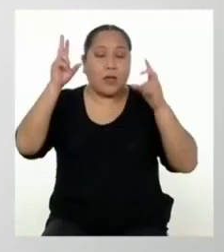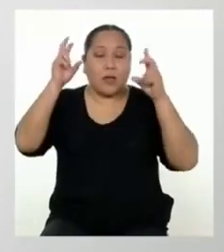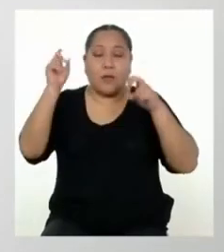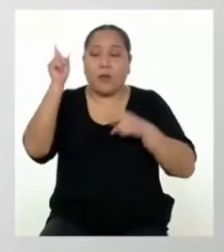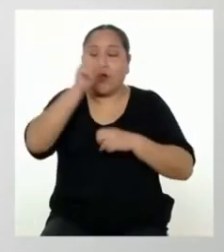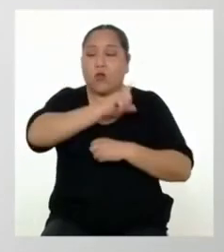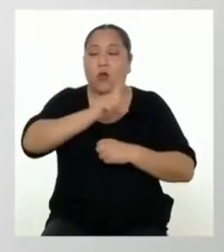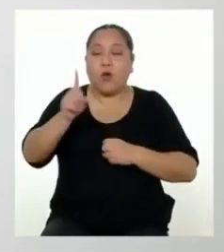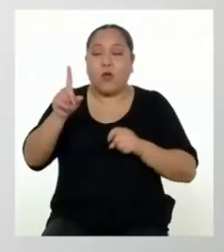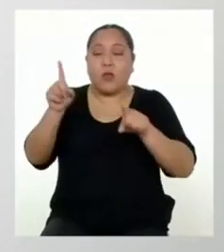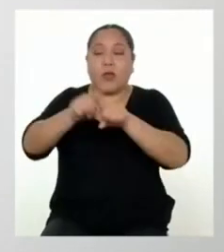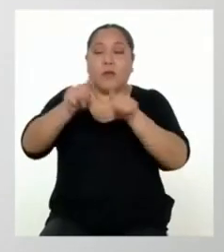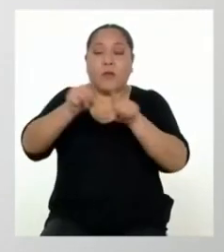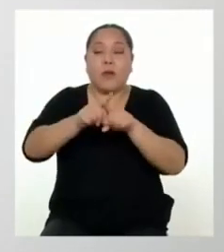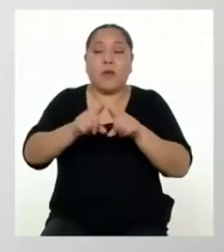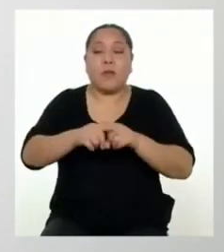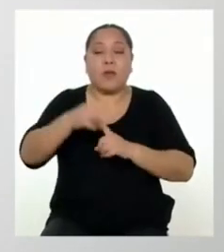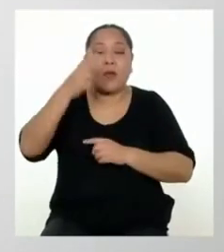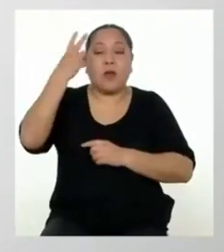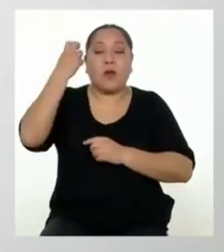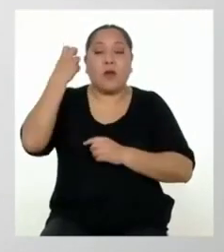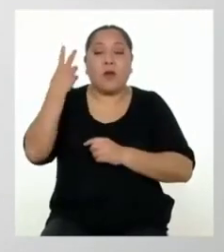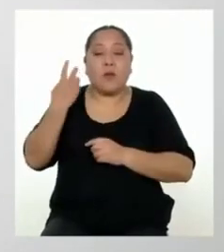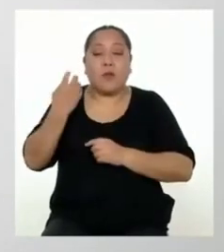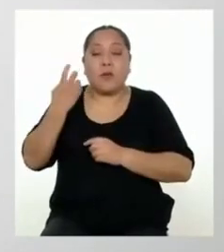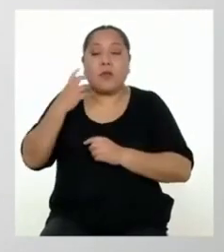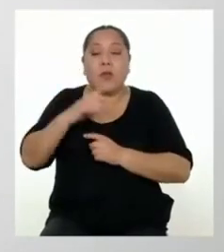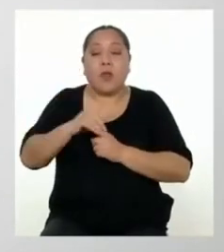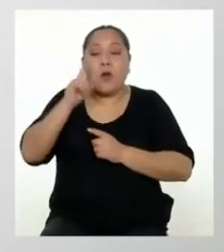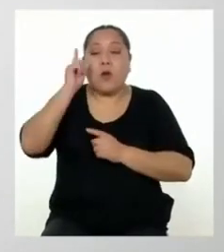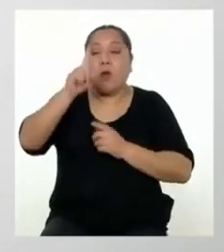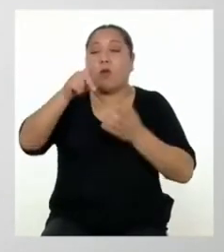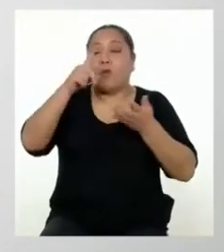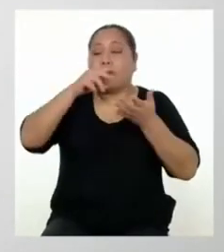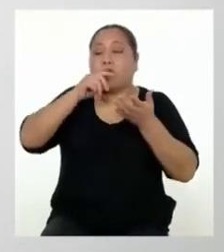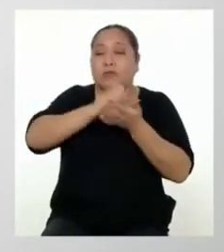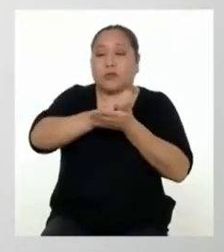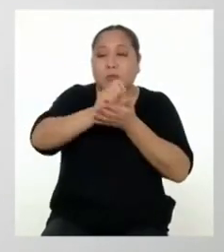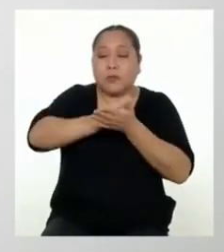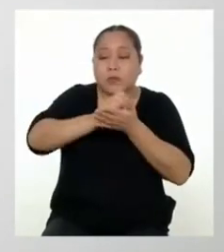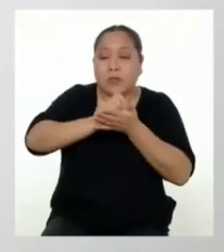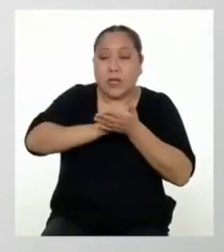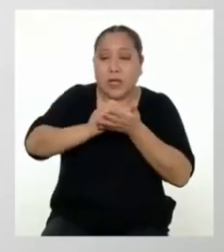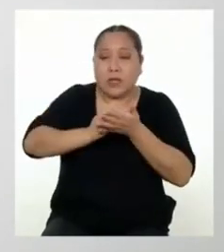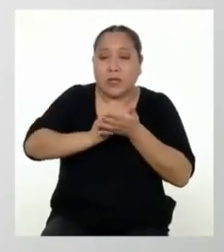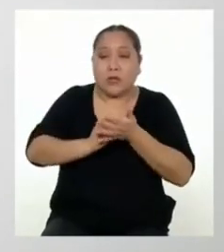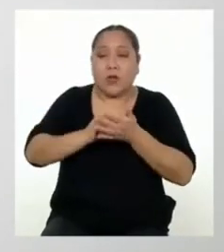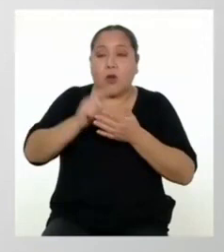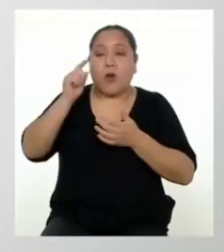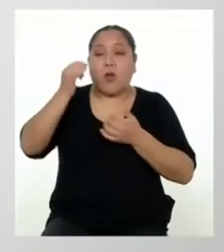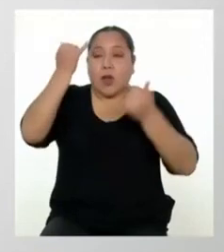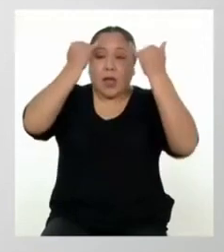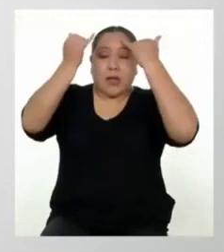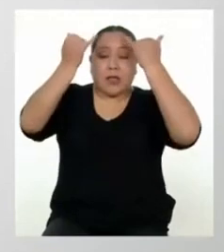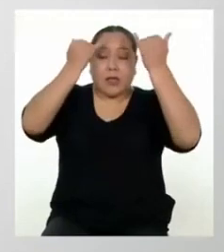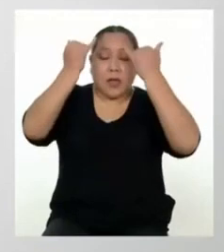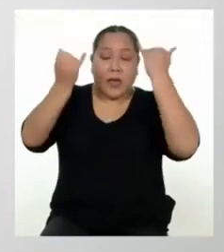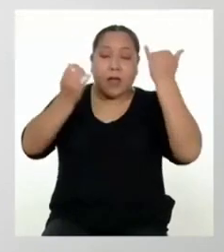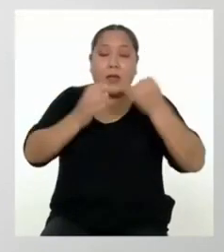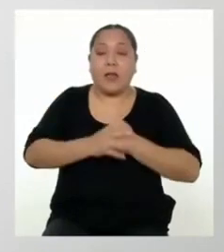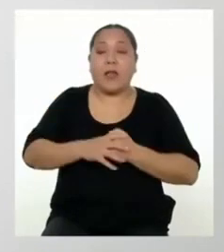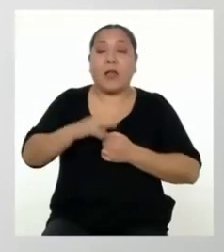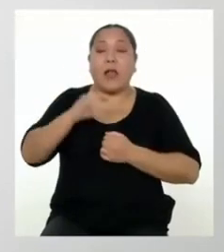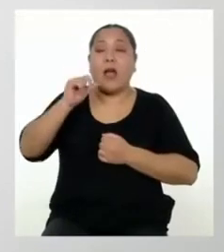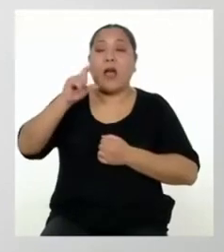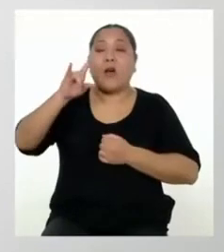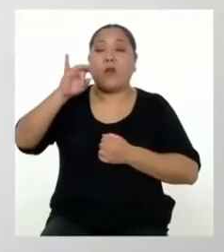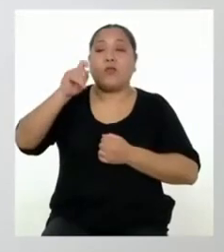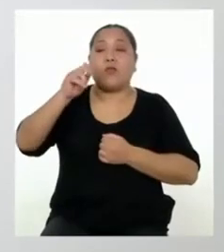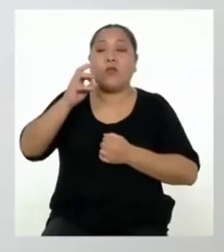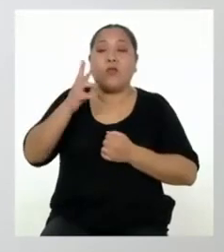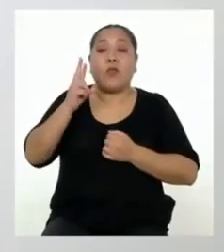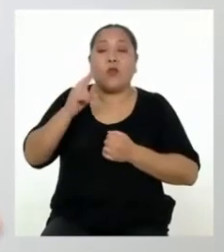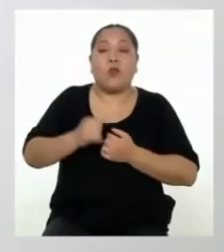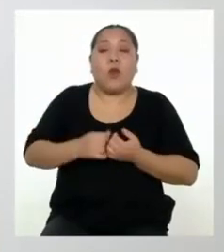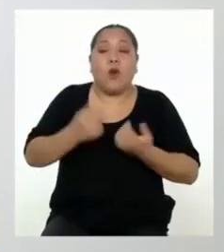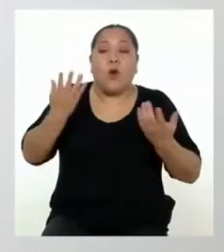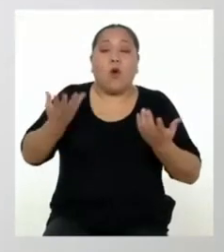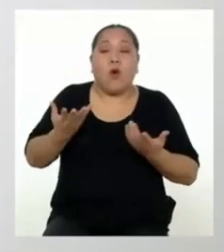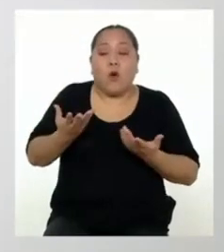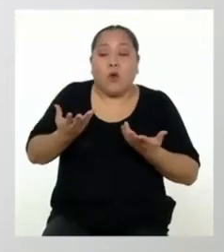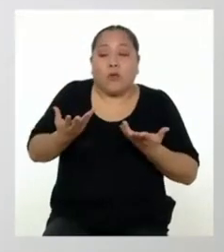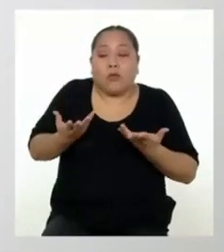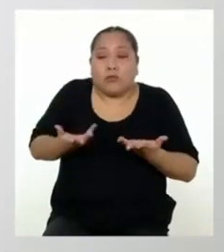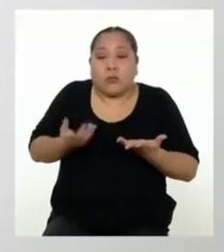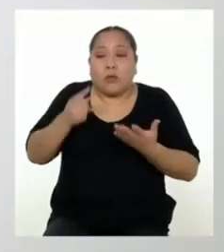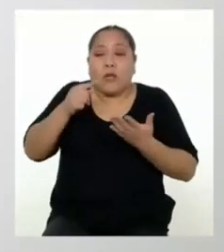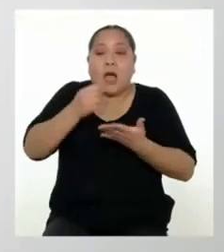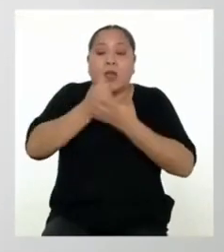sino porque efectivamente comprender un texto y notar aspectos claves como el propósito del autor o la intención comunicativa nos ayudará